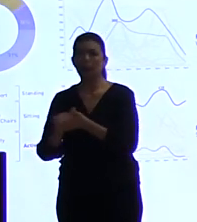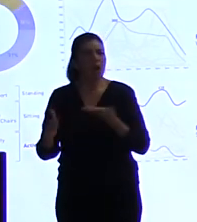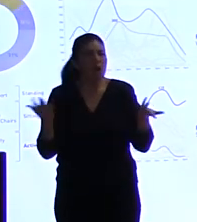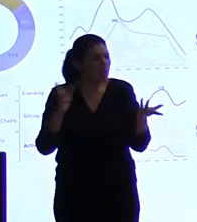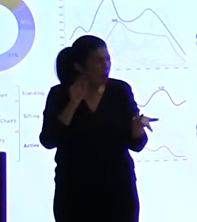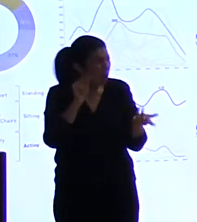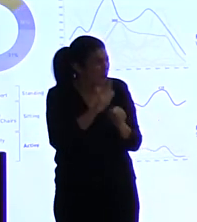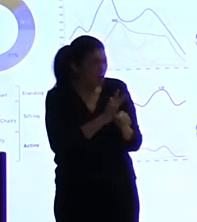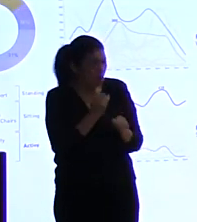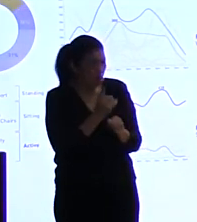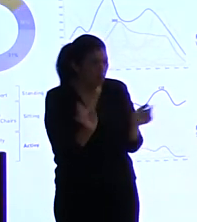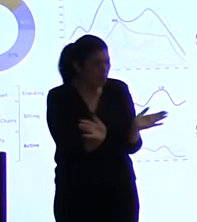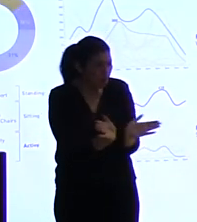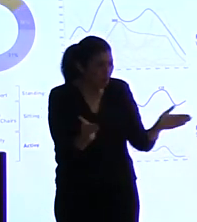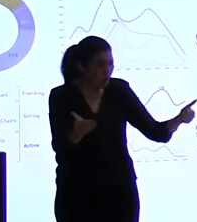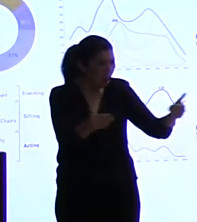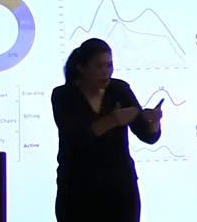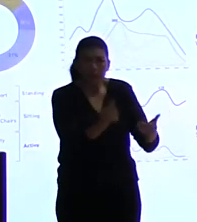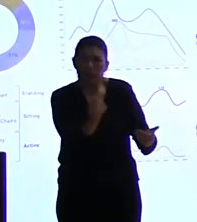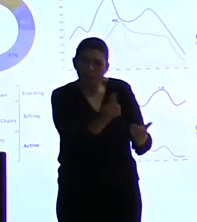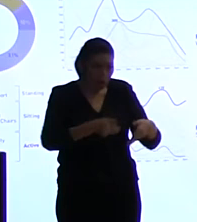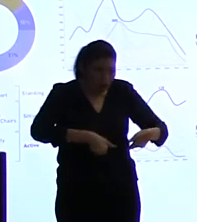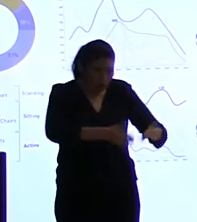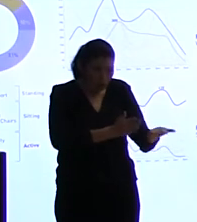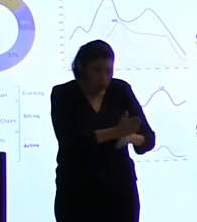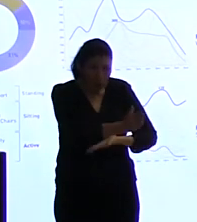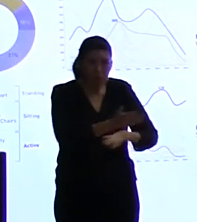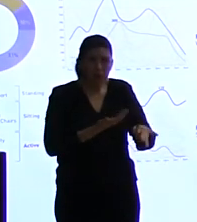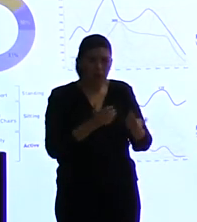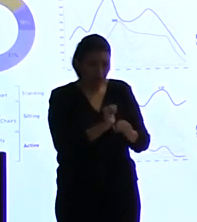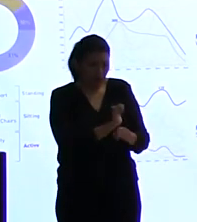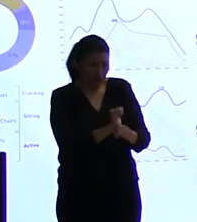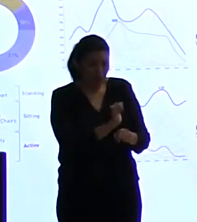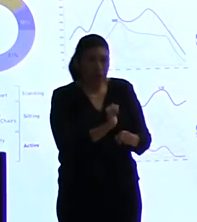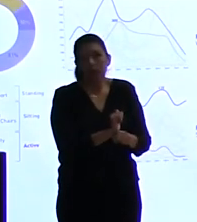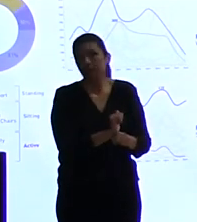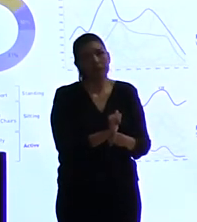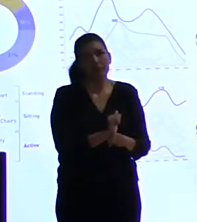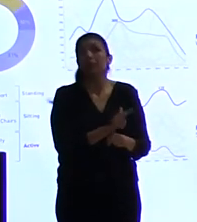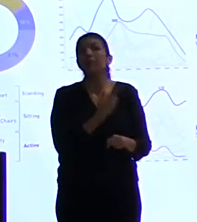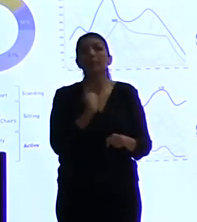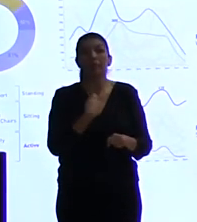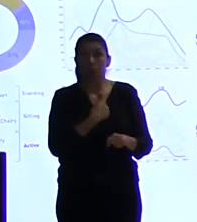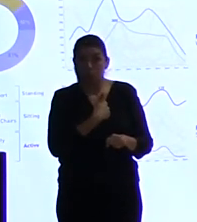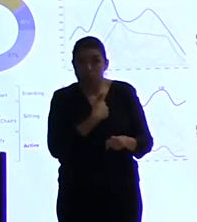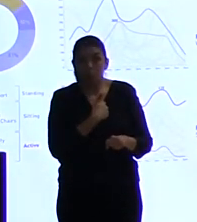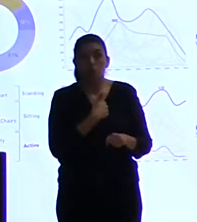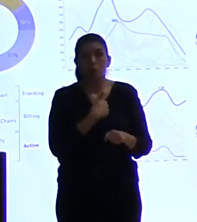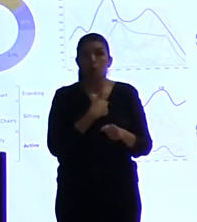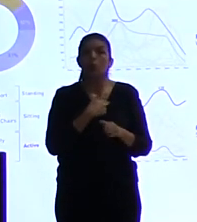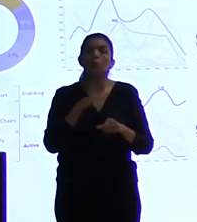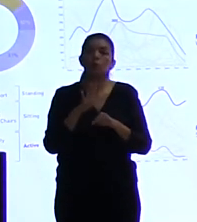nosotros pensamos que se ha ganado porque teníamos esta claridad de los datos. Cuando hemos empezado a contar cómo